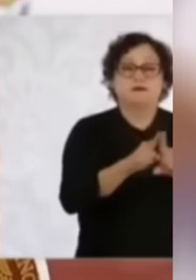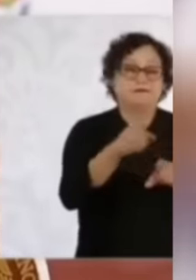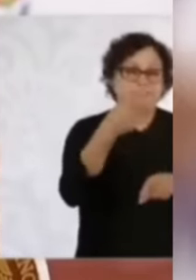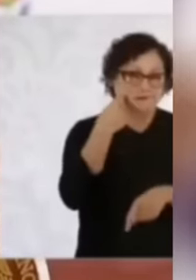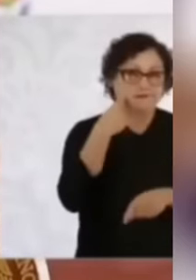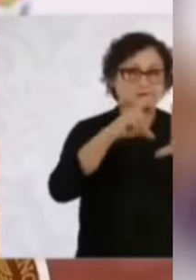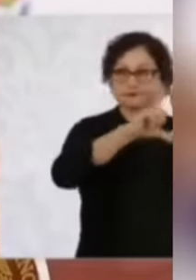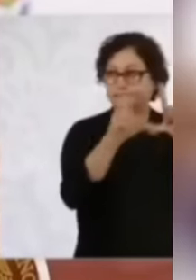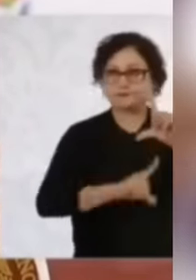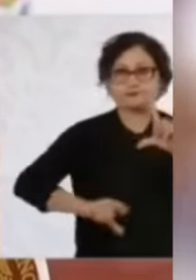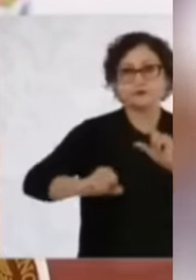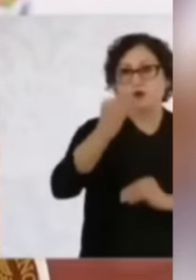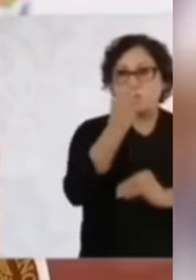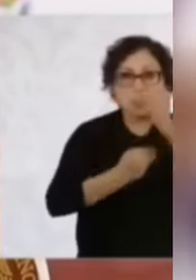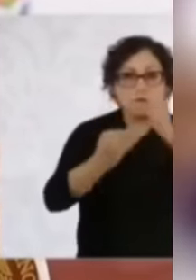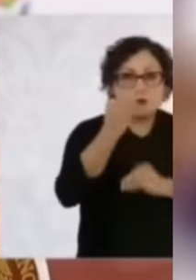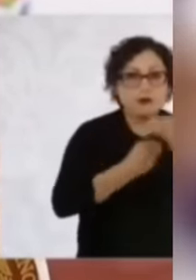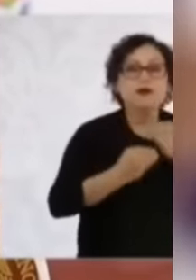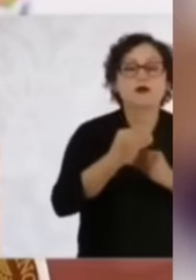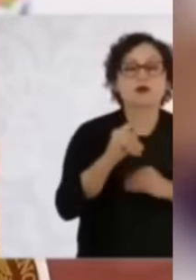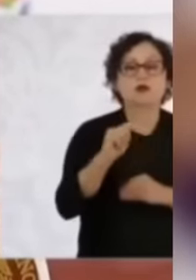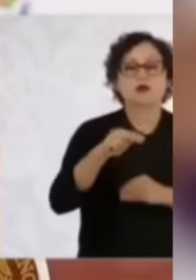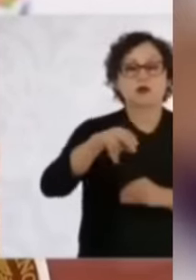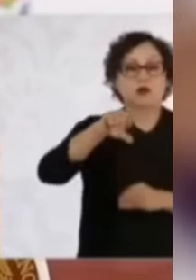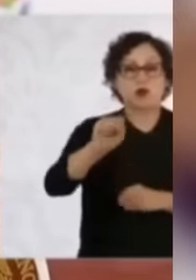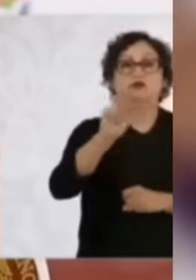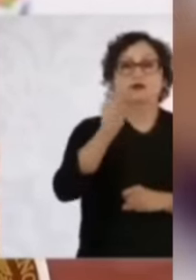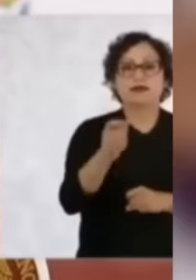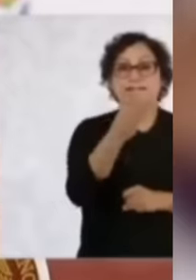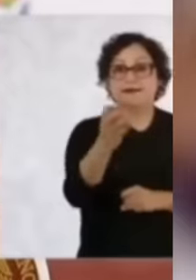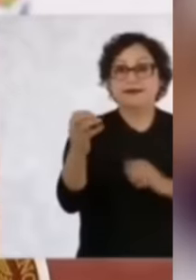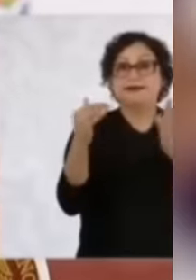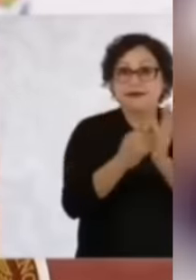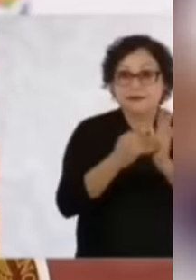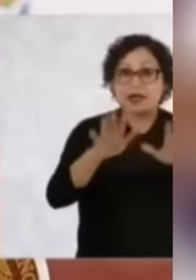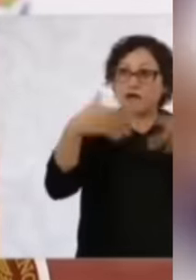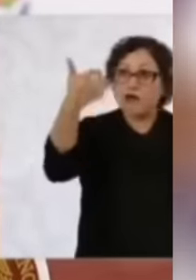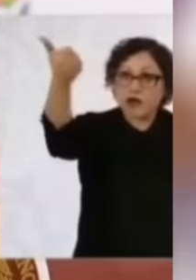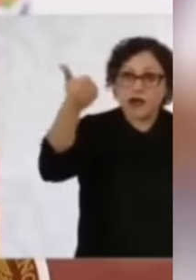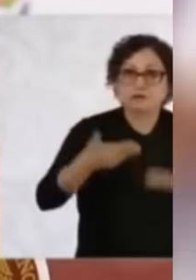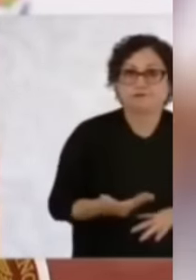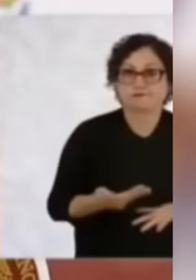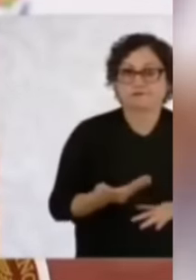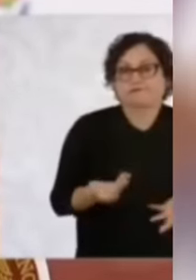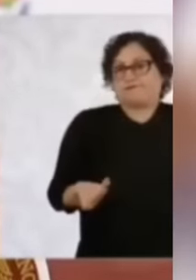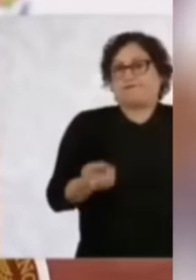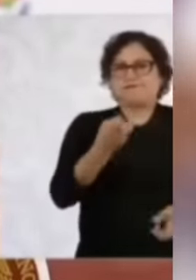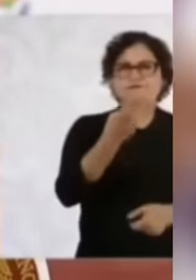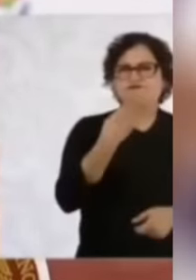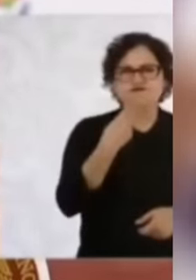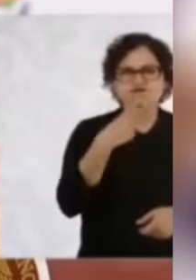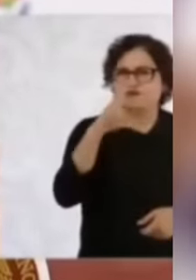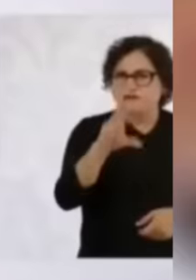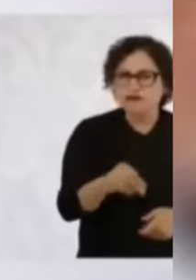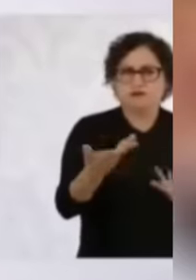transformación ha impactado directamente en sectores económicos que anteriormente se beneficiaba de la